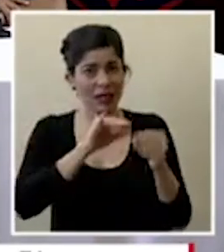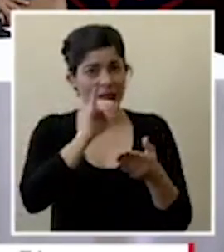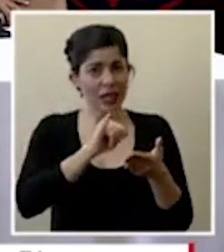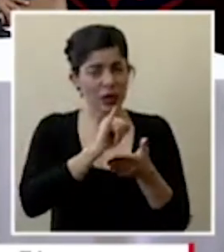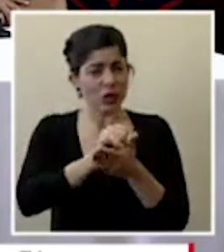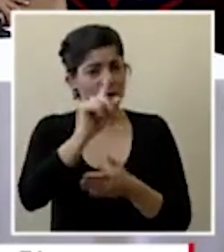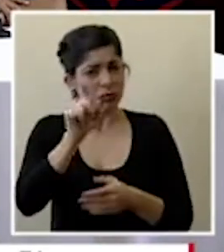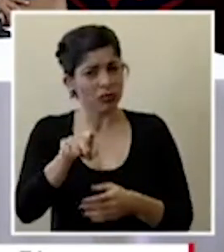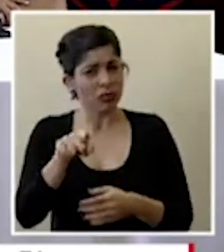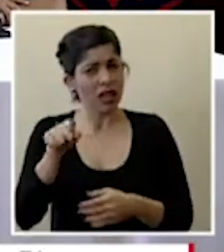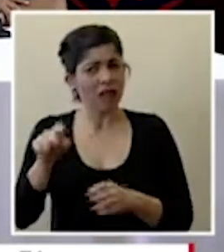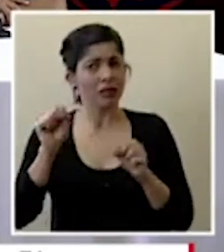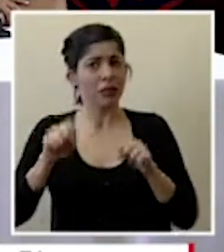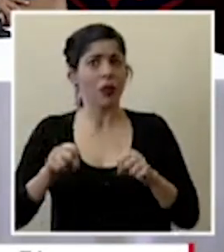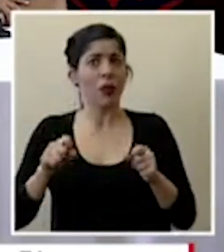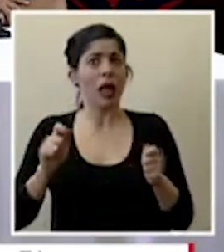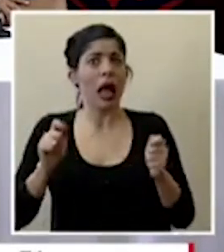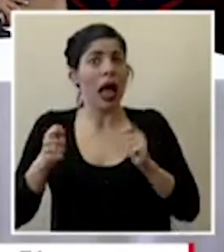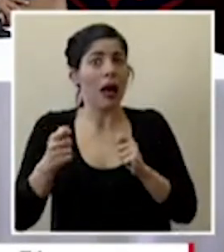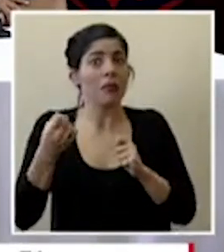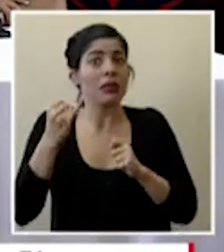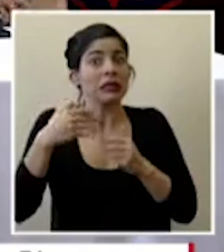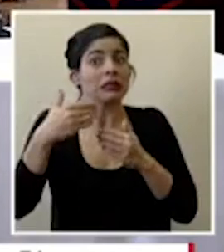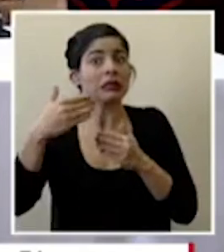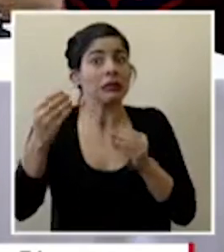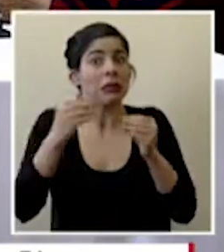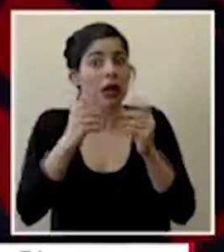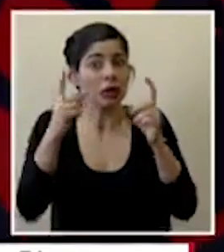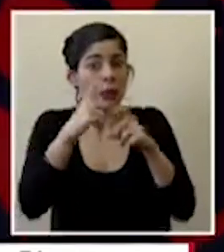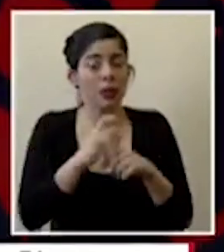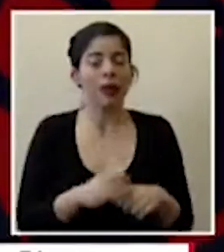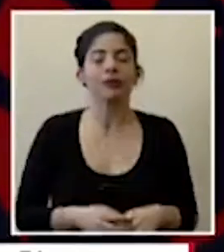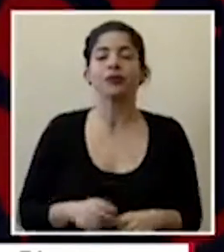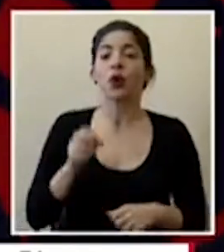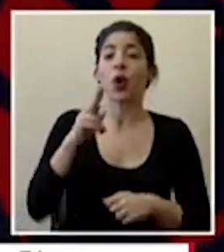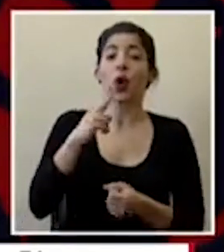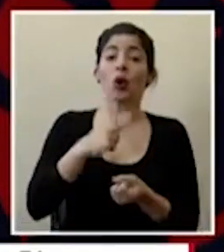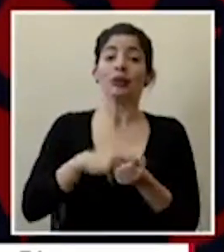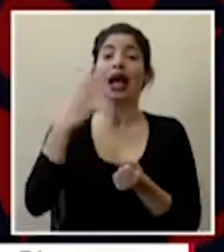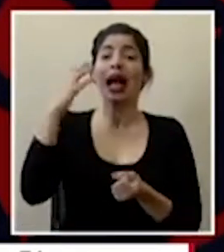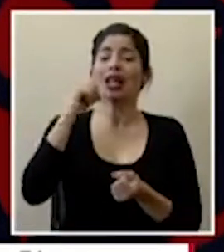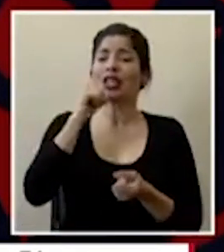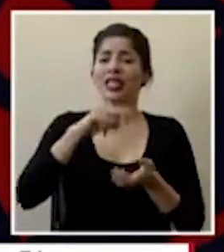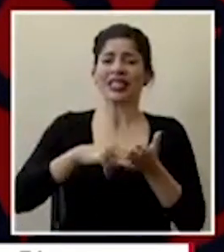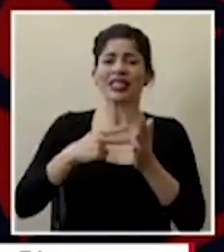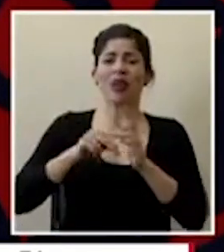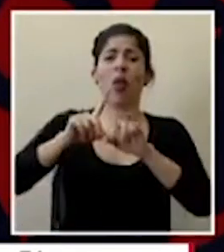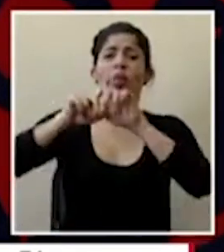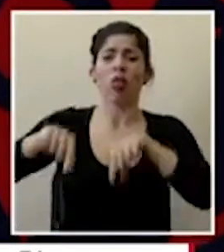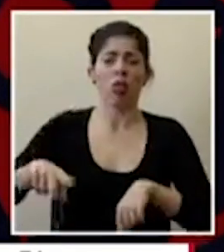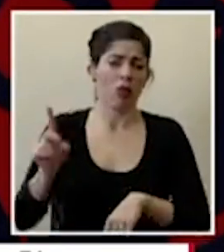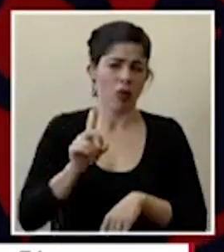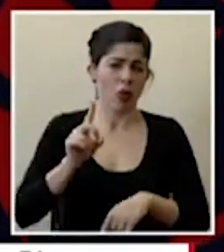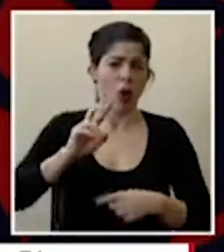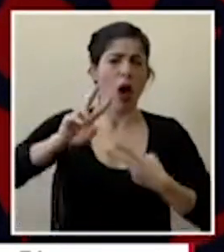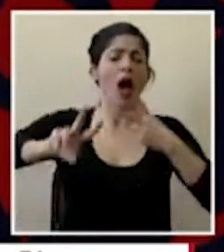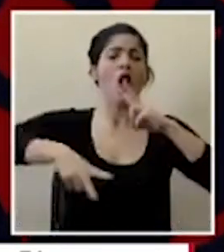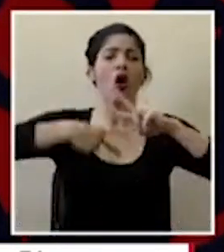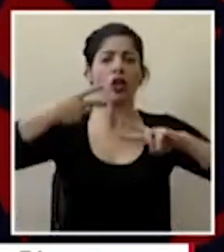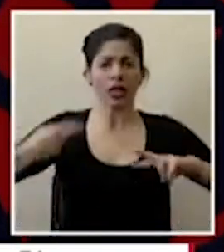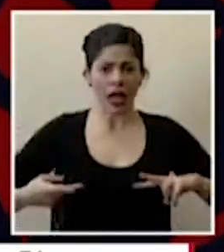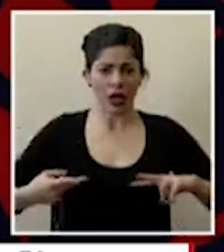esa medida puede cambiar si la situación se complica ok el hospital de cartago no ha quedado descalificado todo lo contrario